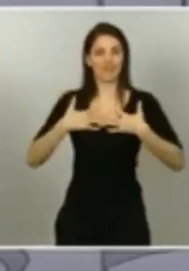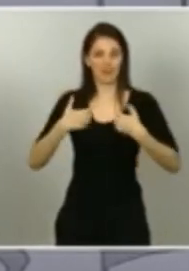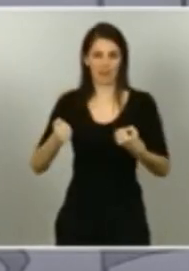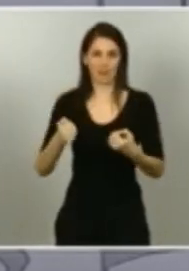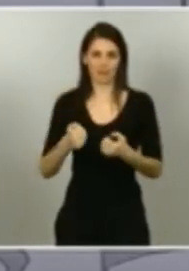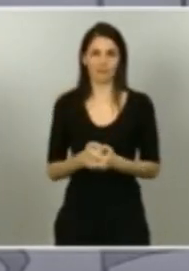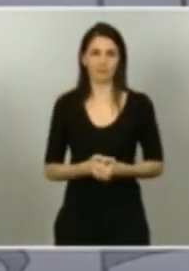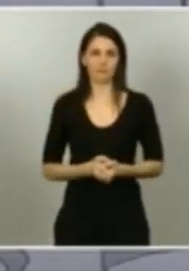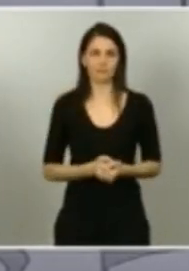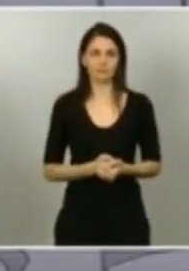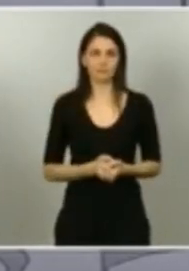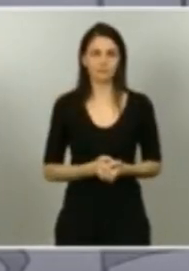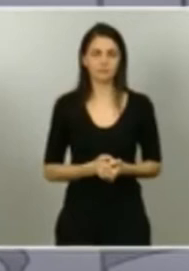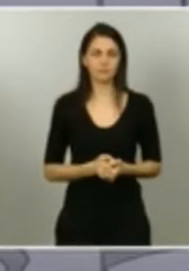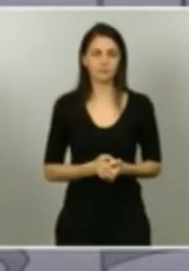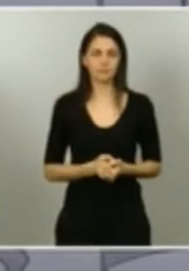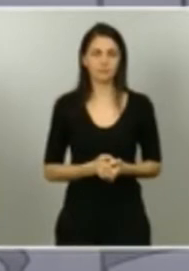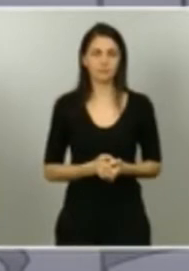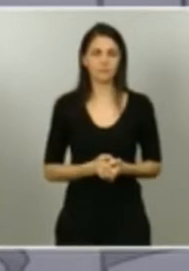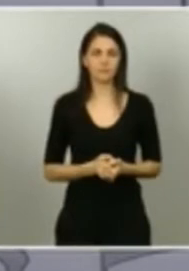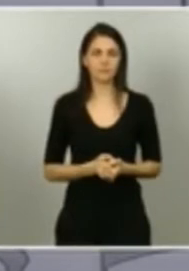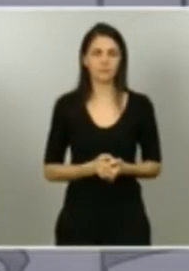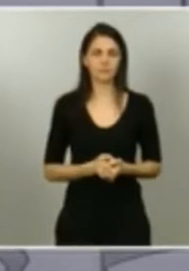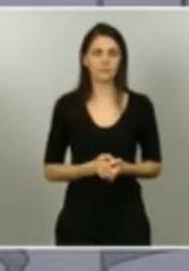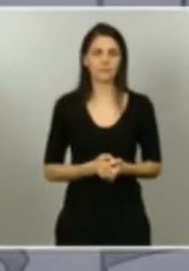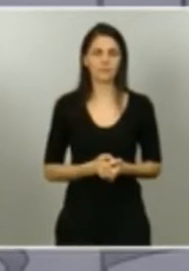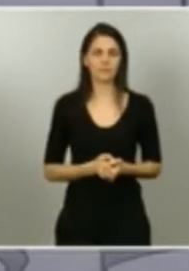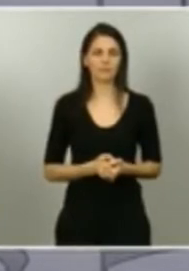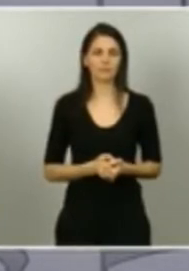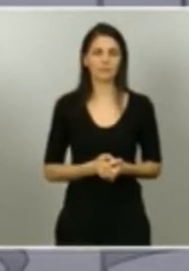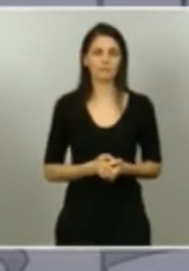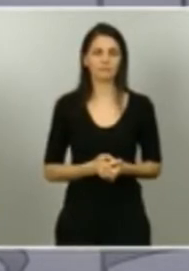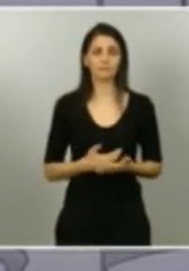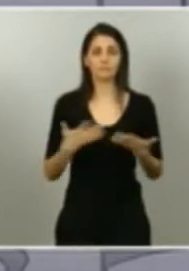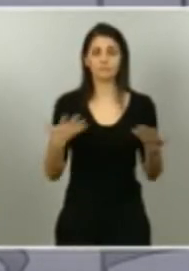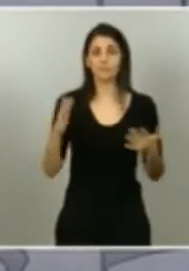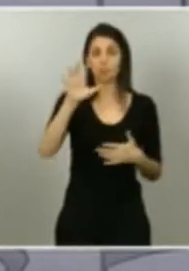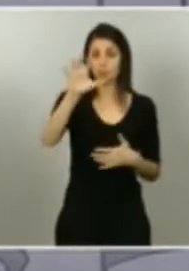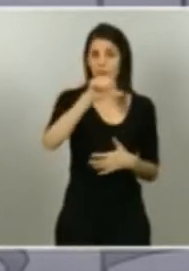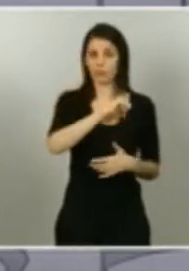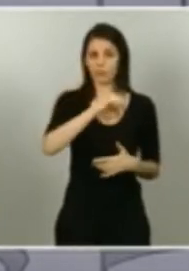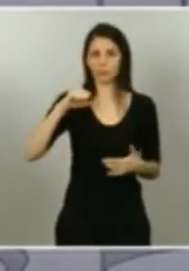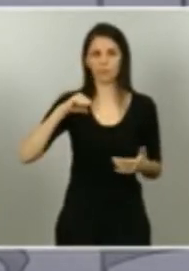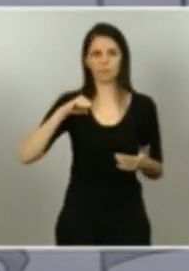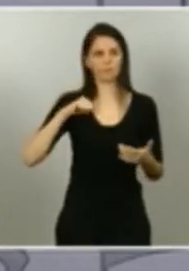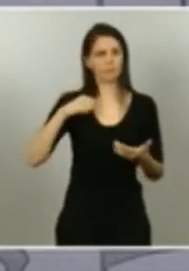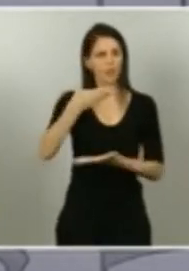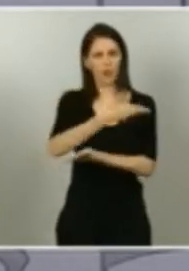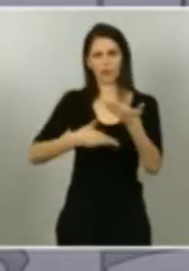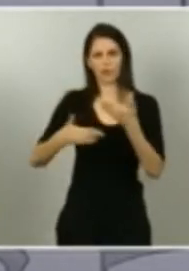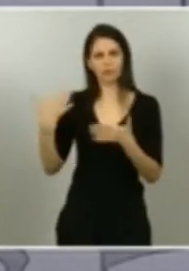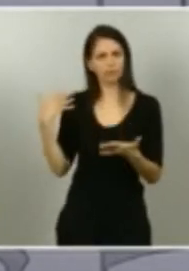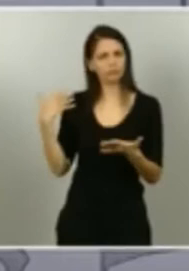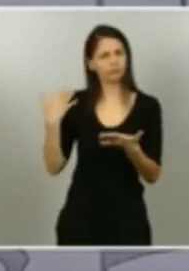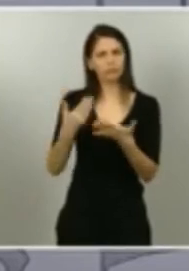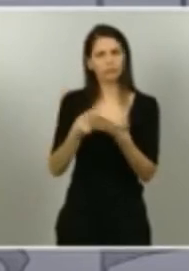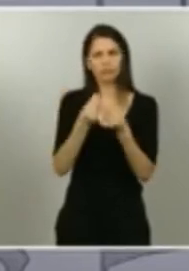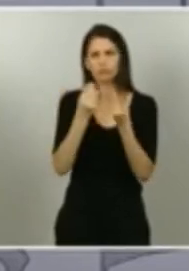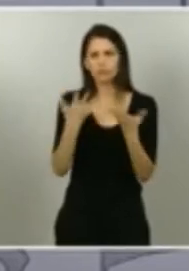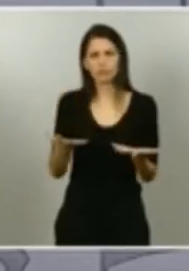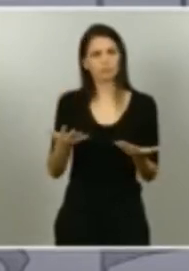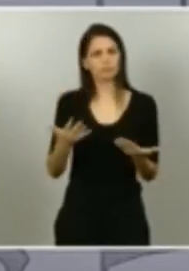Naturalmente, igual que contamos con la colaboración de las comunidades autónomas hasta ahora, a las que agradezco de corazón el trabajo realizado,